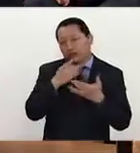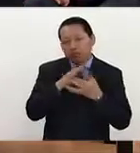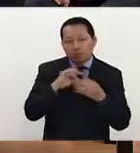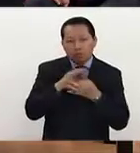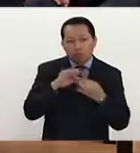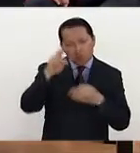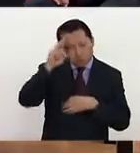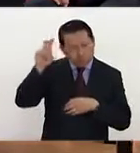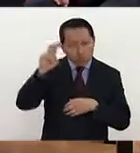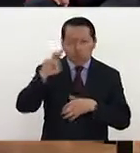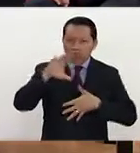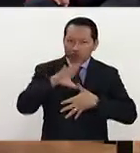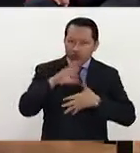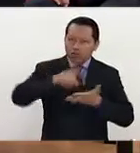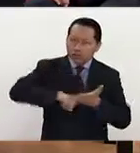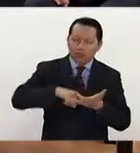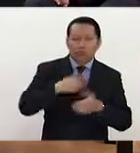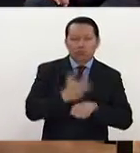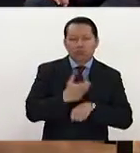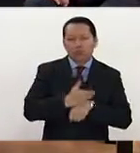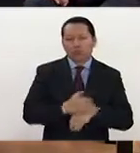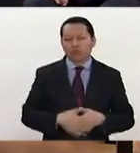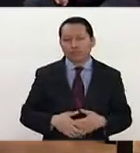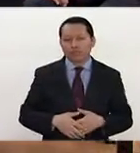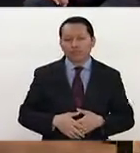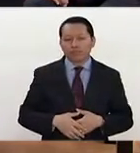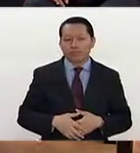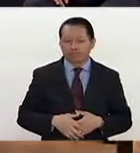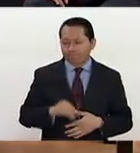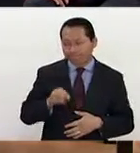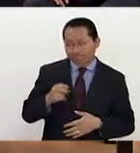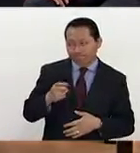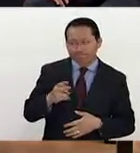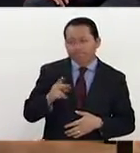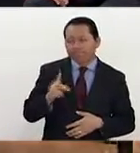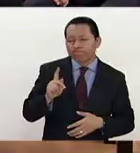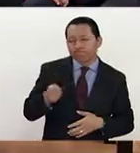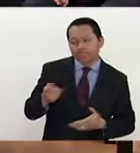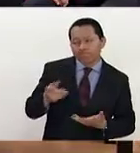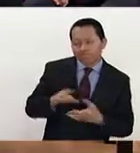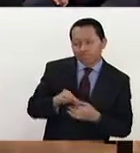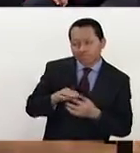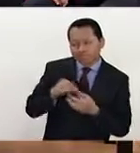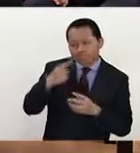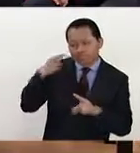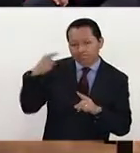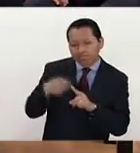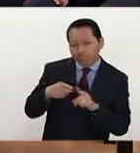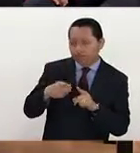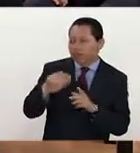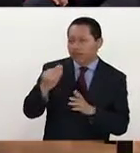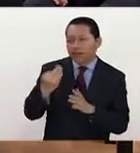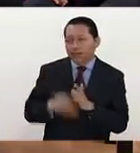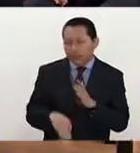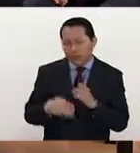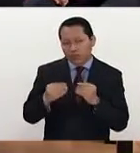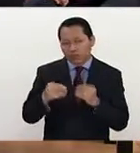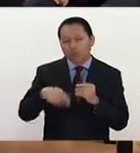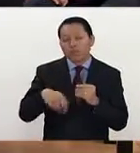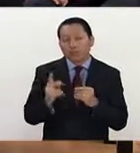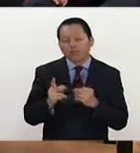americano estaba dentro de Estados Unidos. Así es, efectivamente. A lo que voy es a esto. Falta mucho, pero